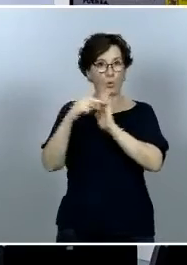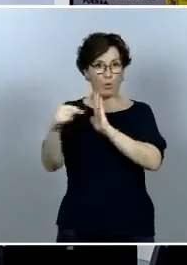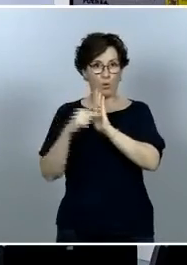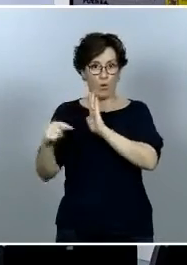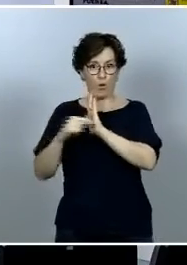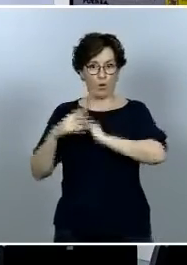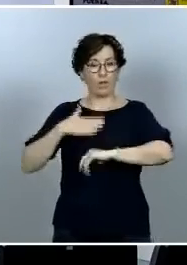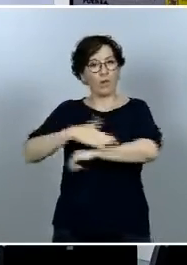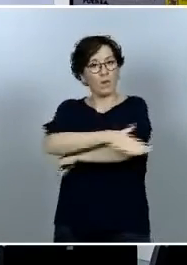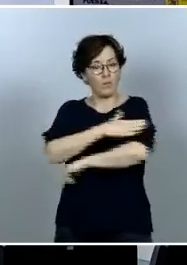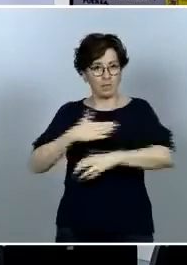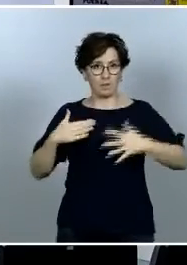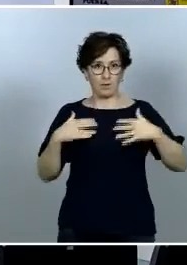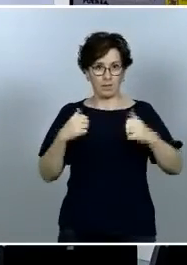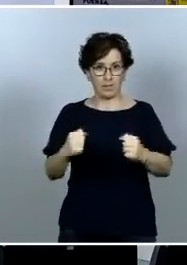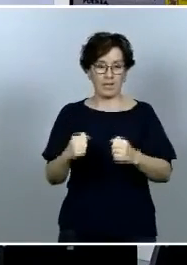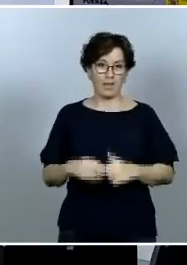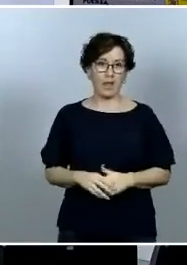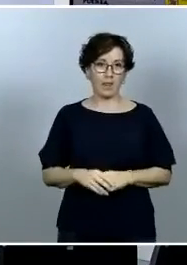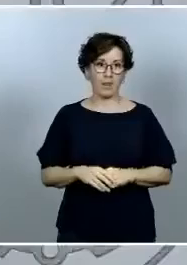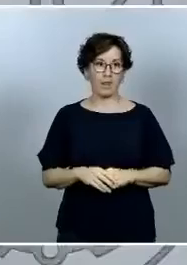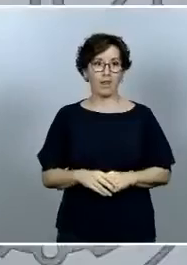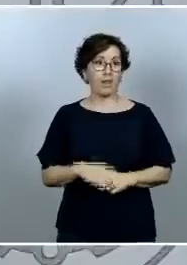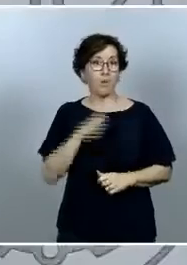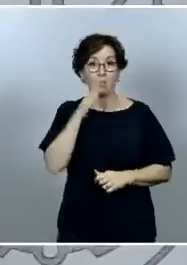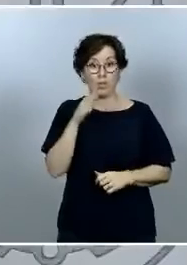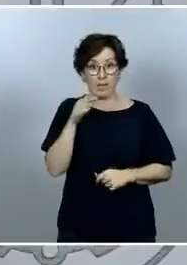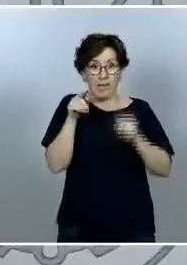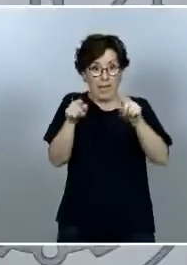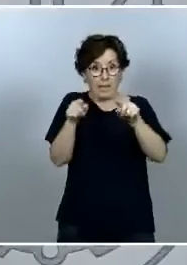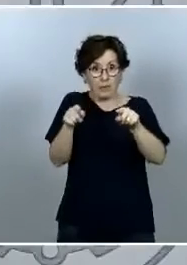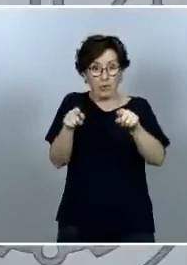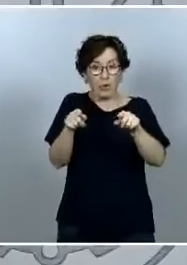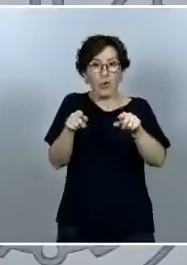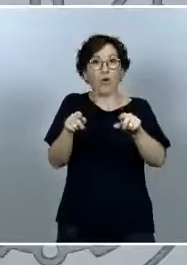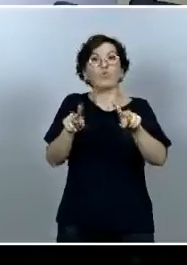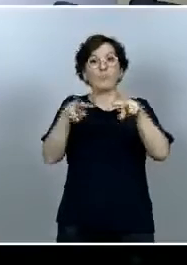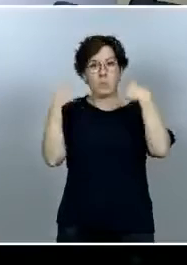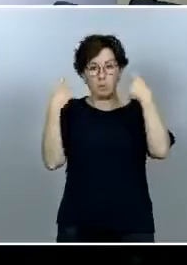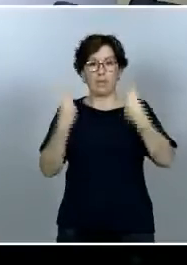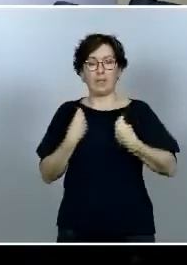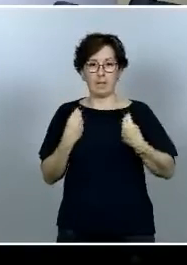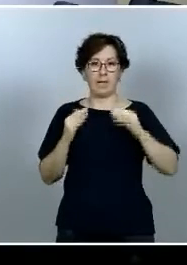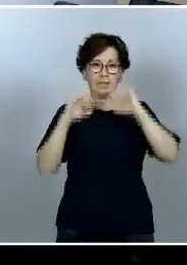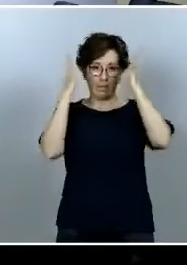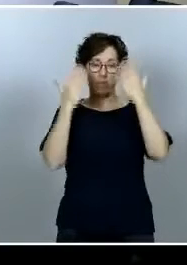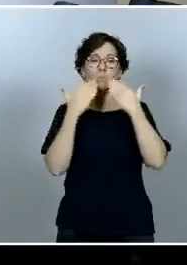Ministerio de Sanidad porque eso es lo que hoy por hoy nos está permitiendo salvar vidas Muchas gracias